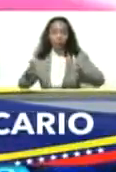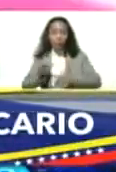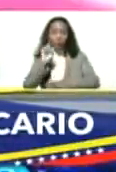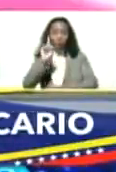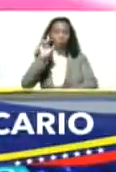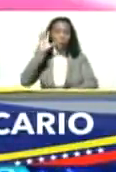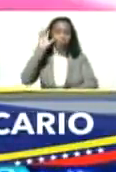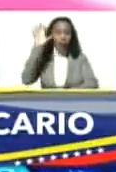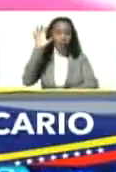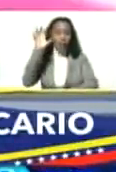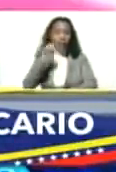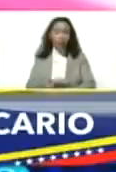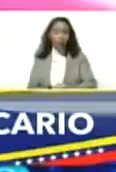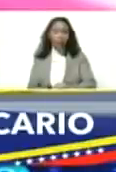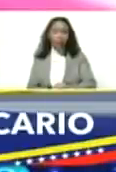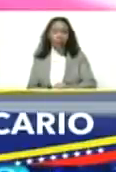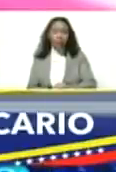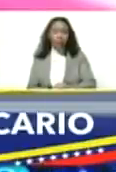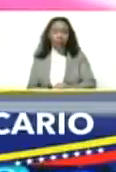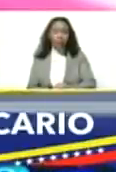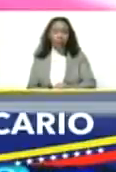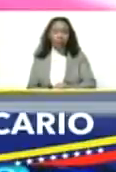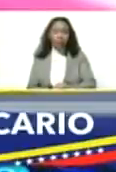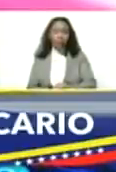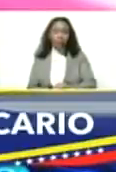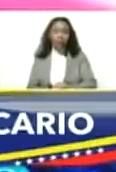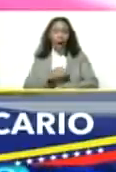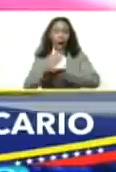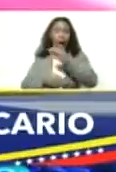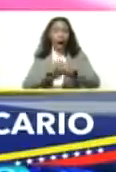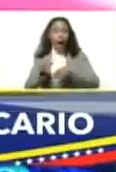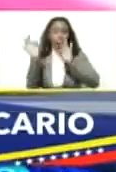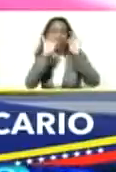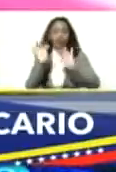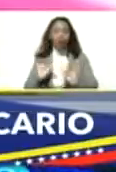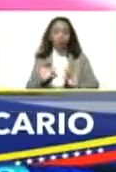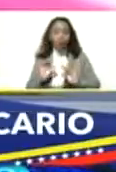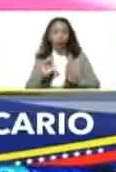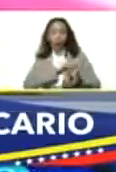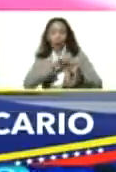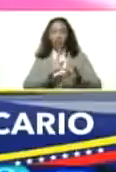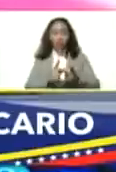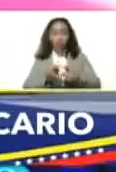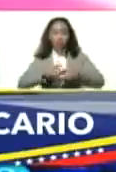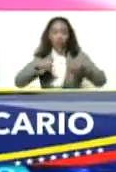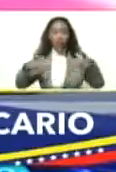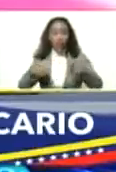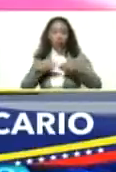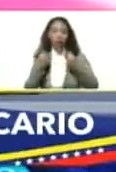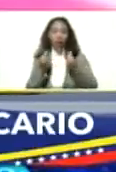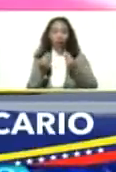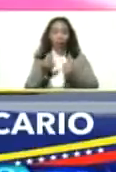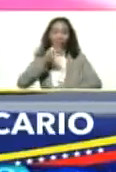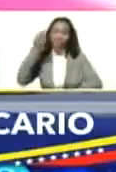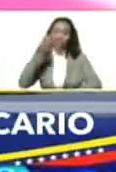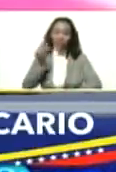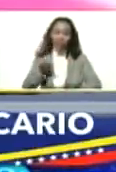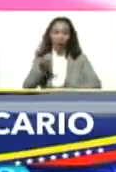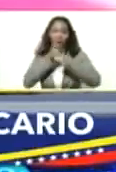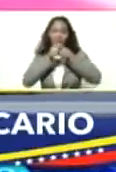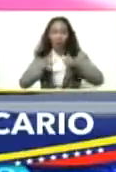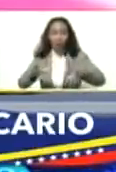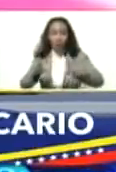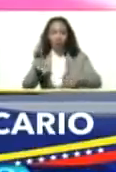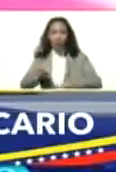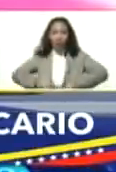país consolide la dinámica virtuosa del crecimiento, de la economía real, de la expansión de